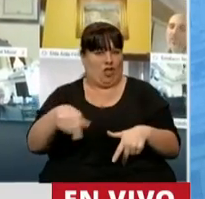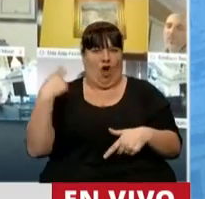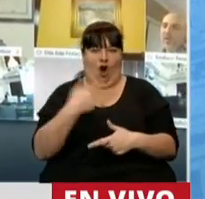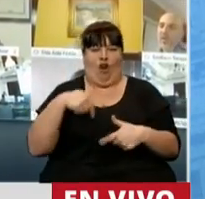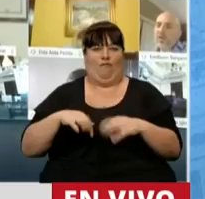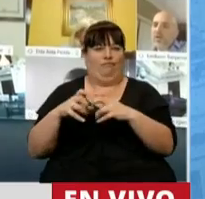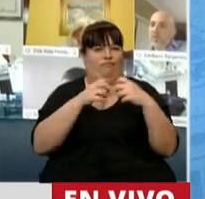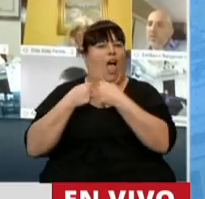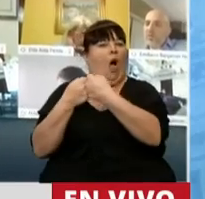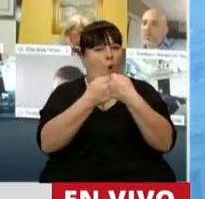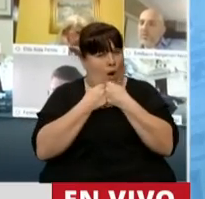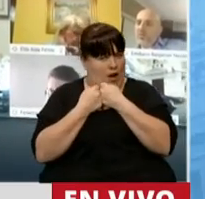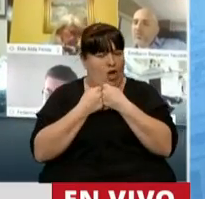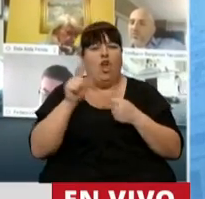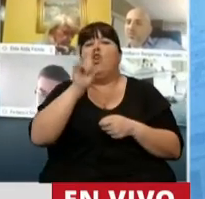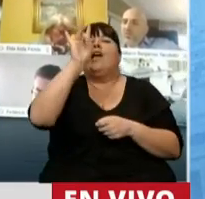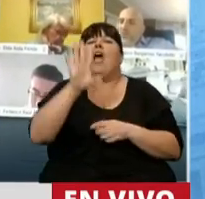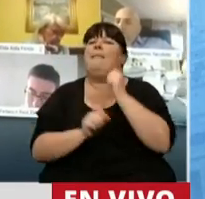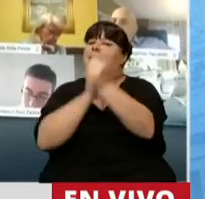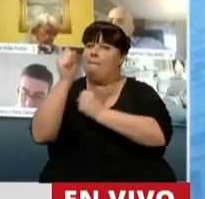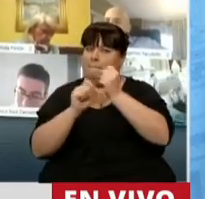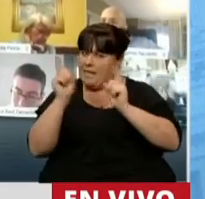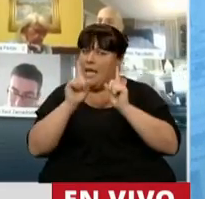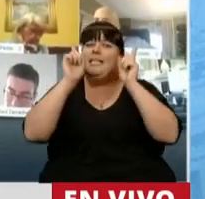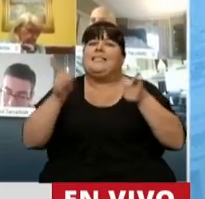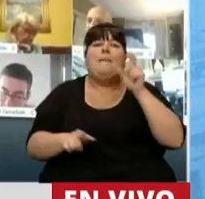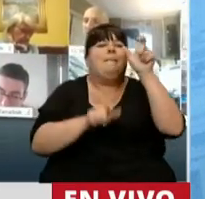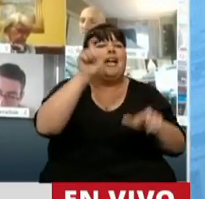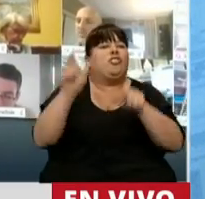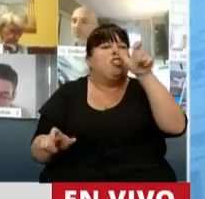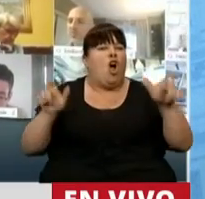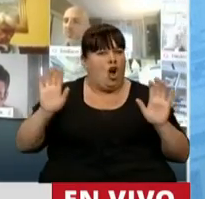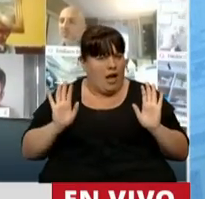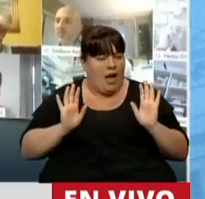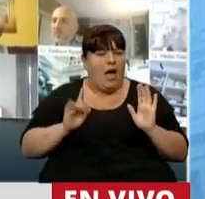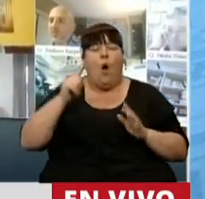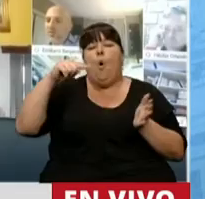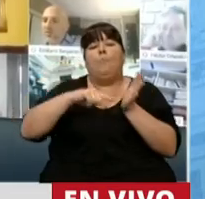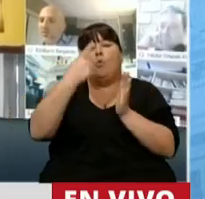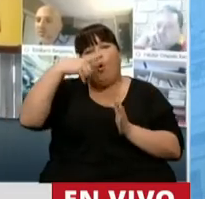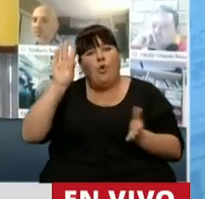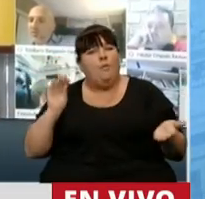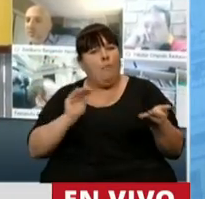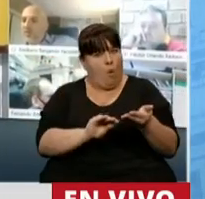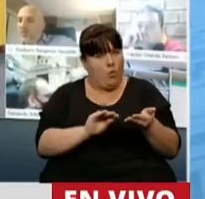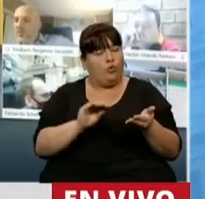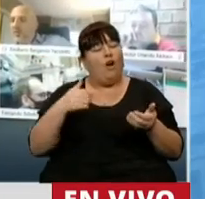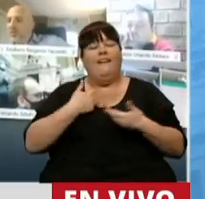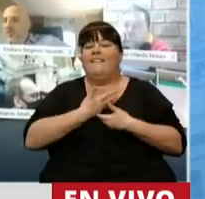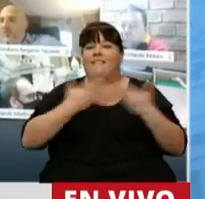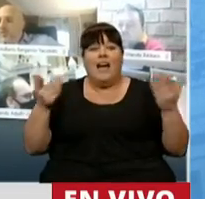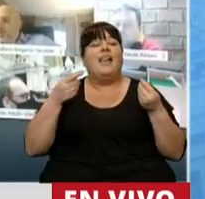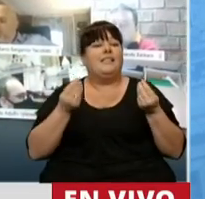que hoy nos hemos puesto de acuerdo. No es solamente para las empresas, es para la persona humana. Y un último punto que se incorporó y que me